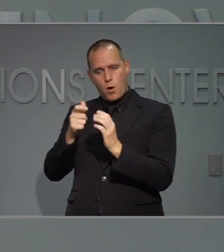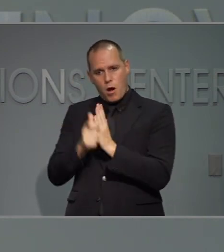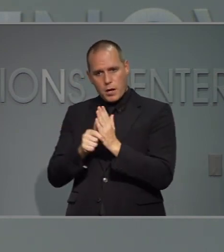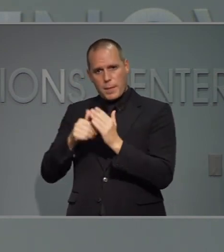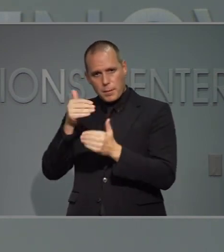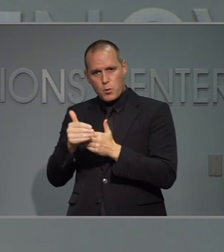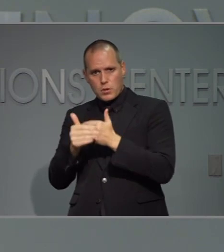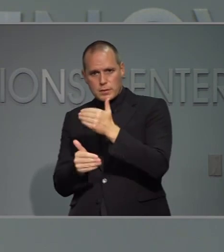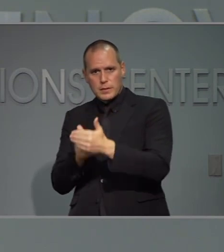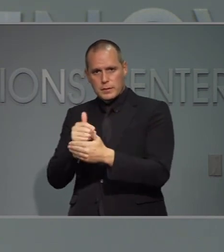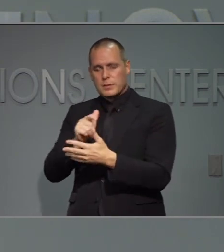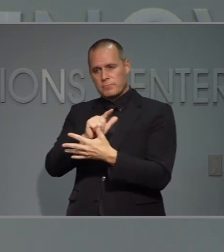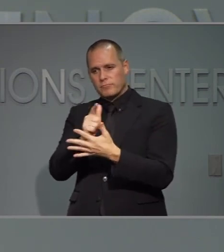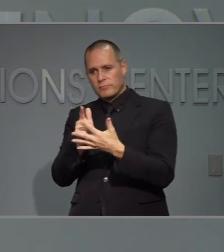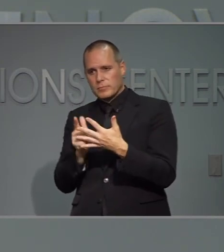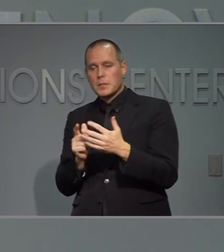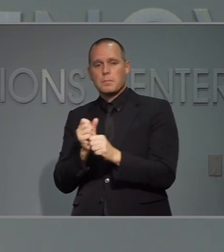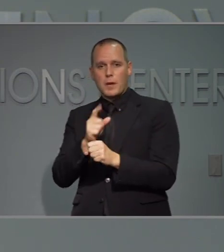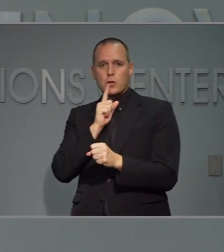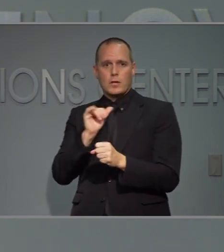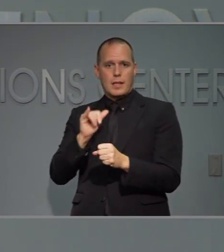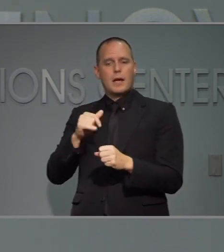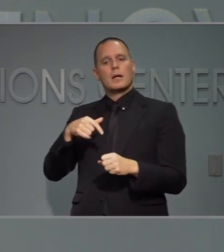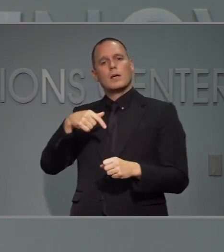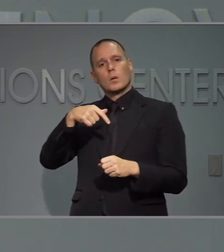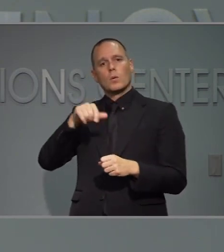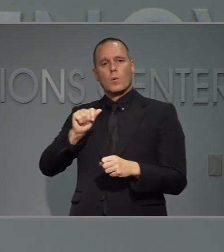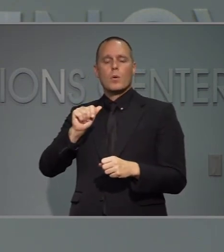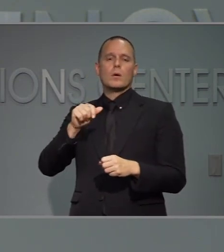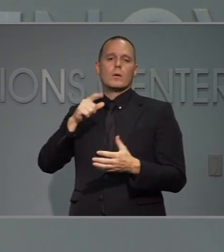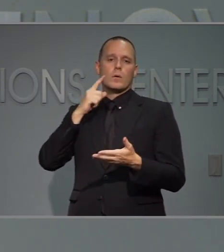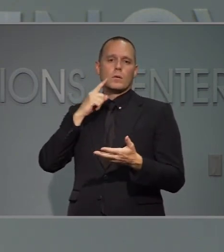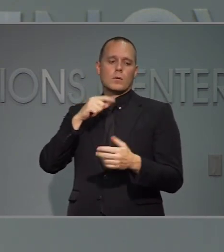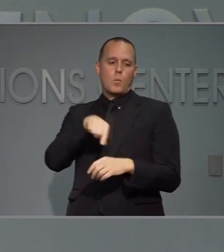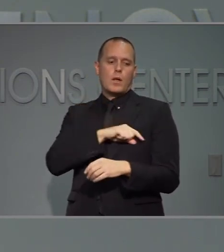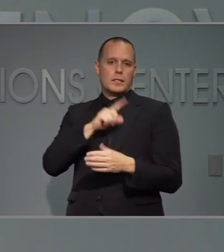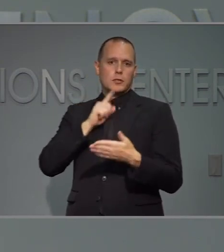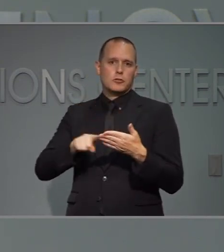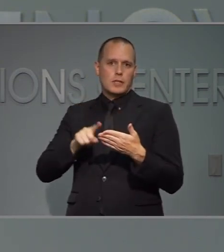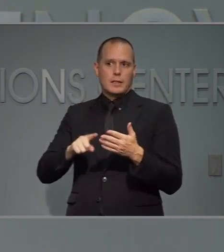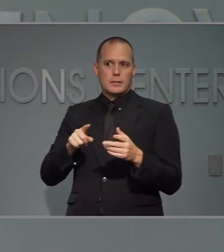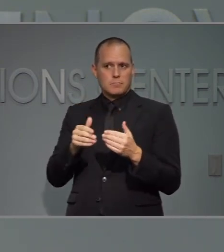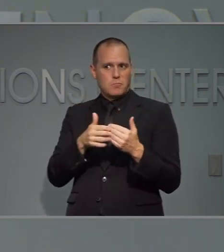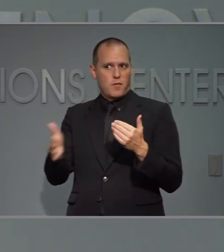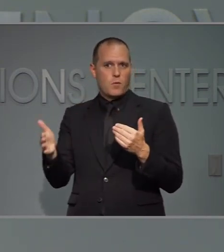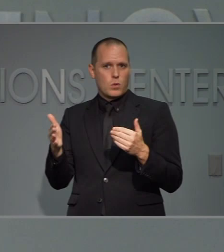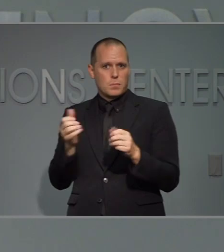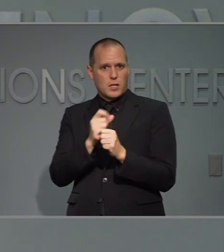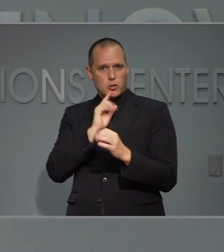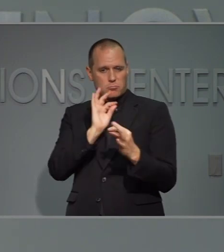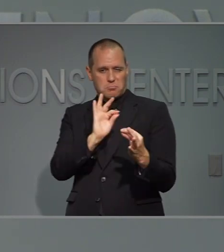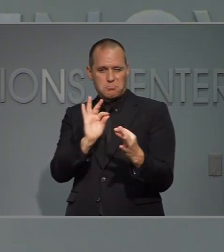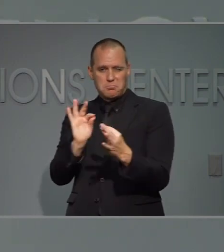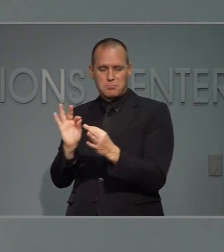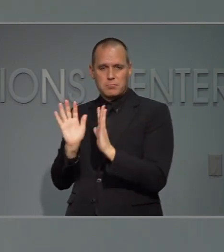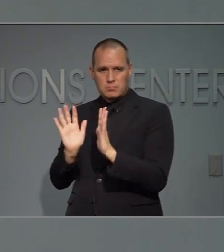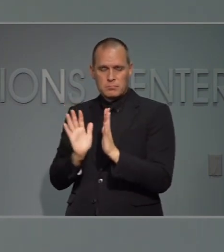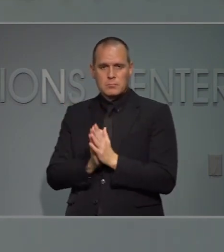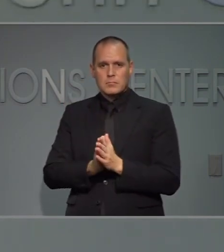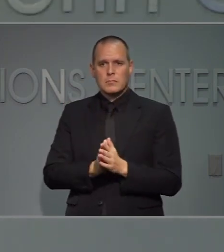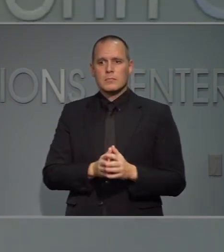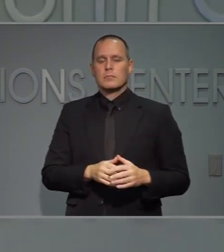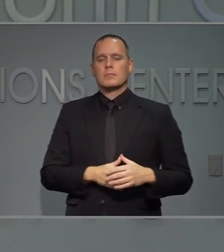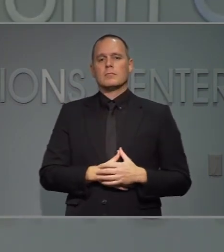y hacerlo más automatizado y electrónico para cerciorarnos que tenemos las verificaciones que necesitamos de aquí en